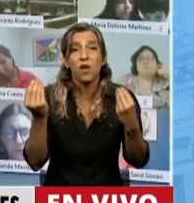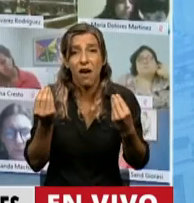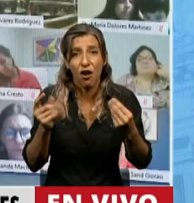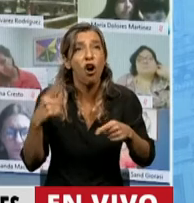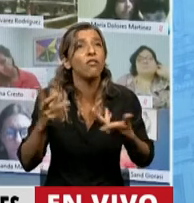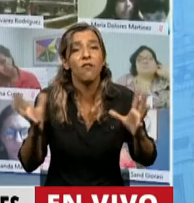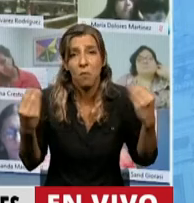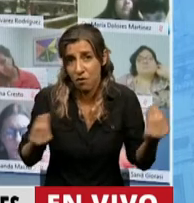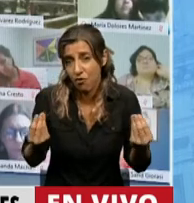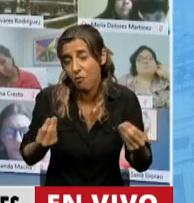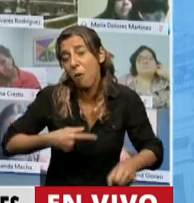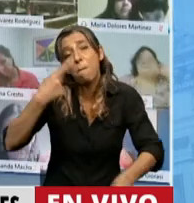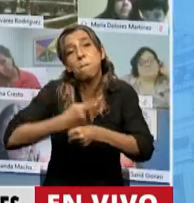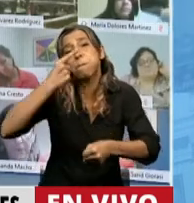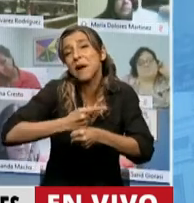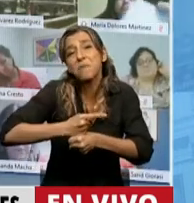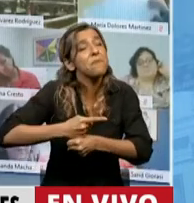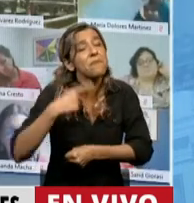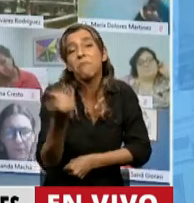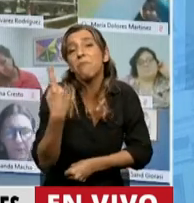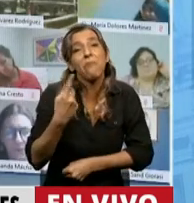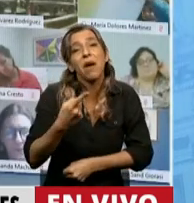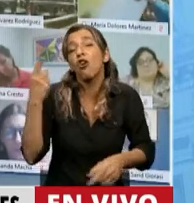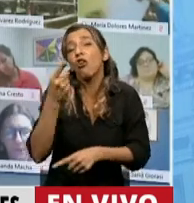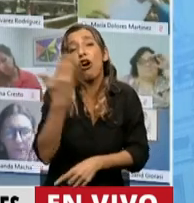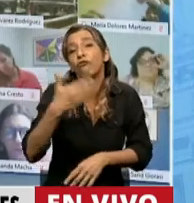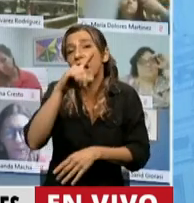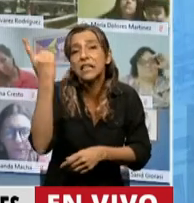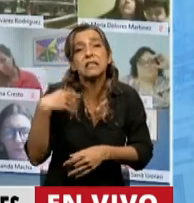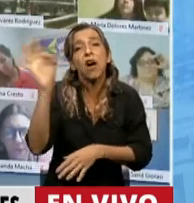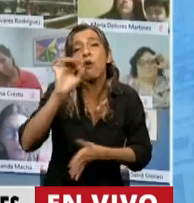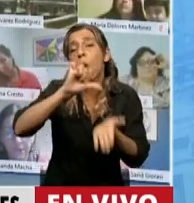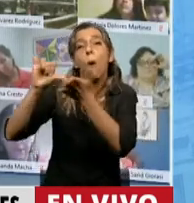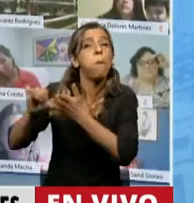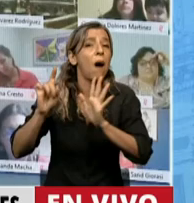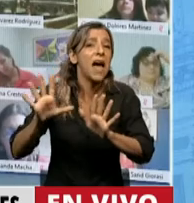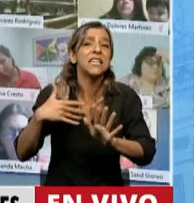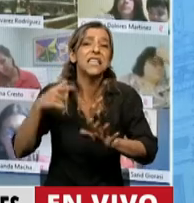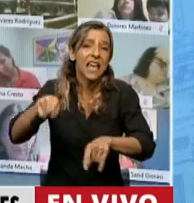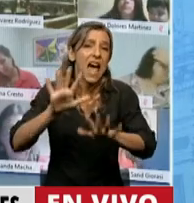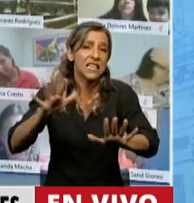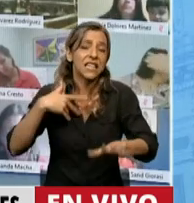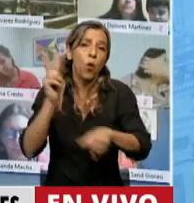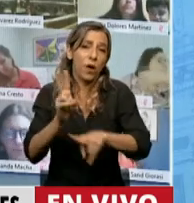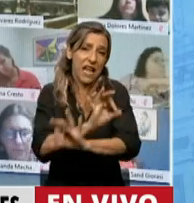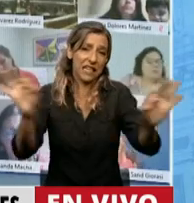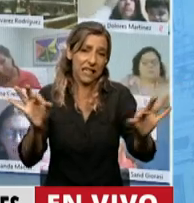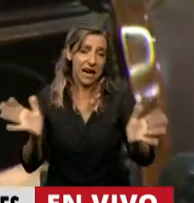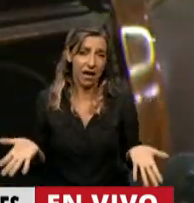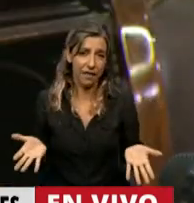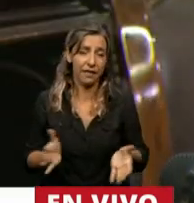los estados que son cómplices de este modo de producción capitalista que depreda el ambiente. Muchas gracias.